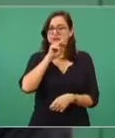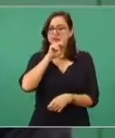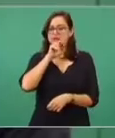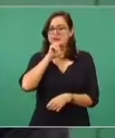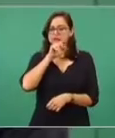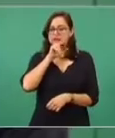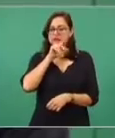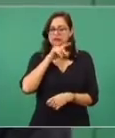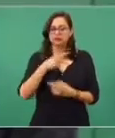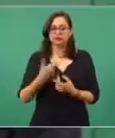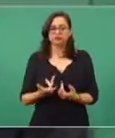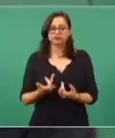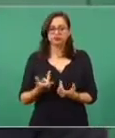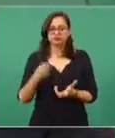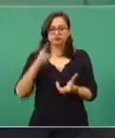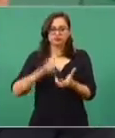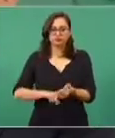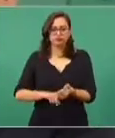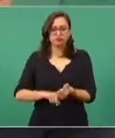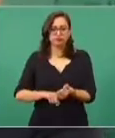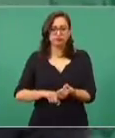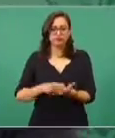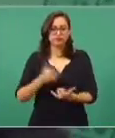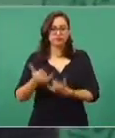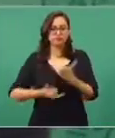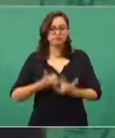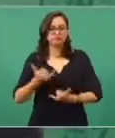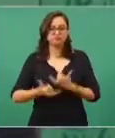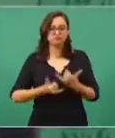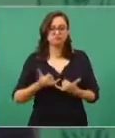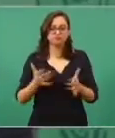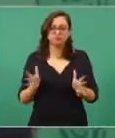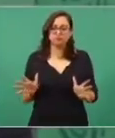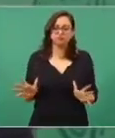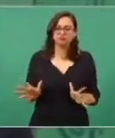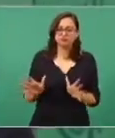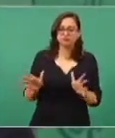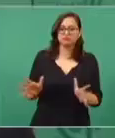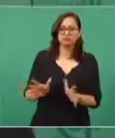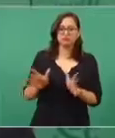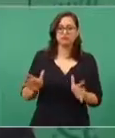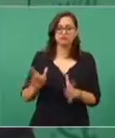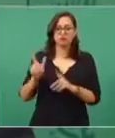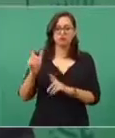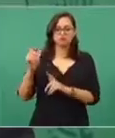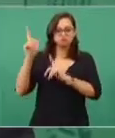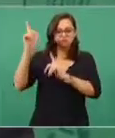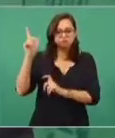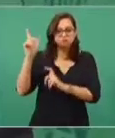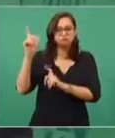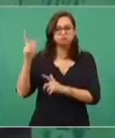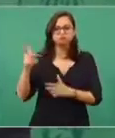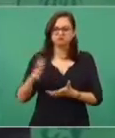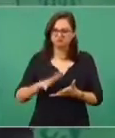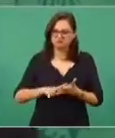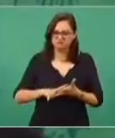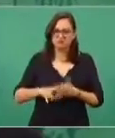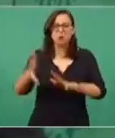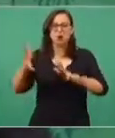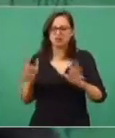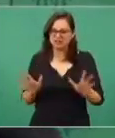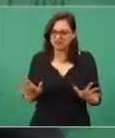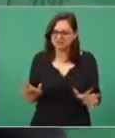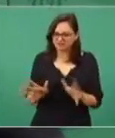de cómo se está promoviendo, se hace apología de la violencia